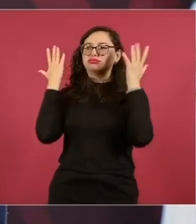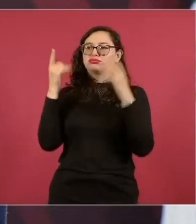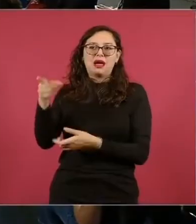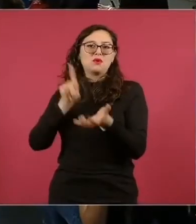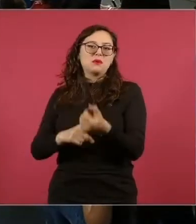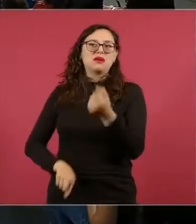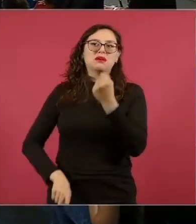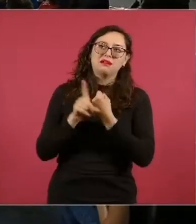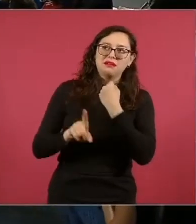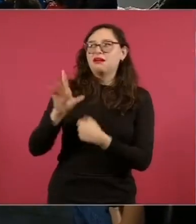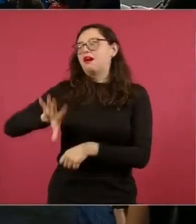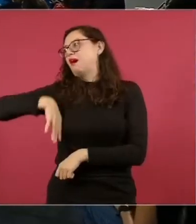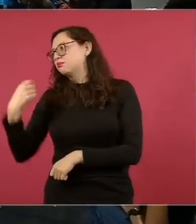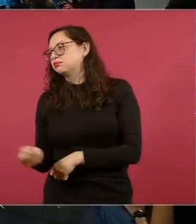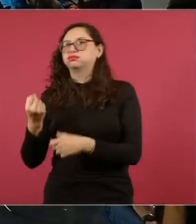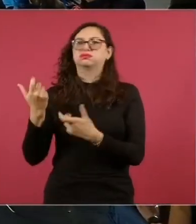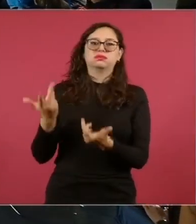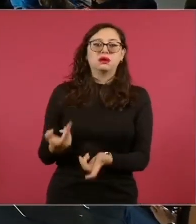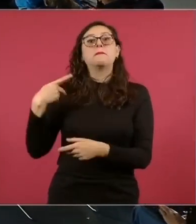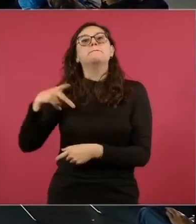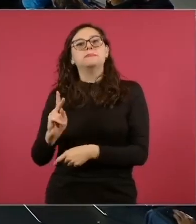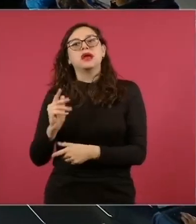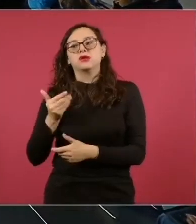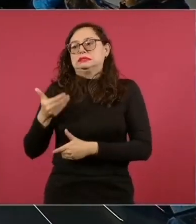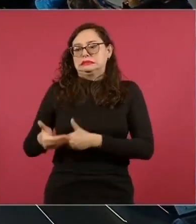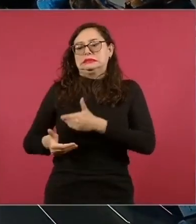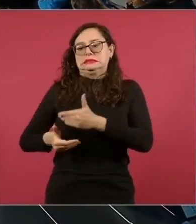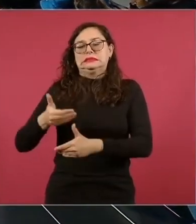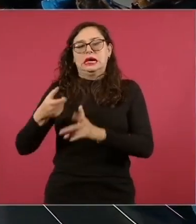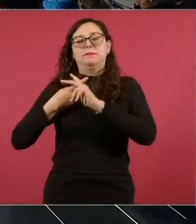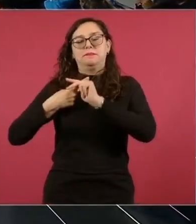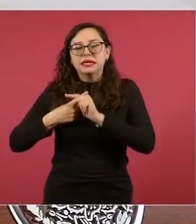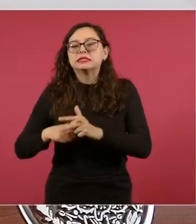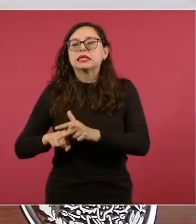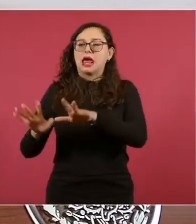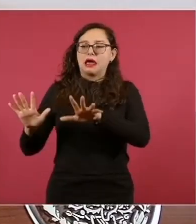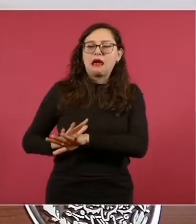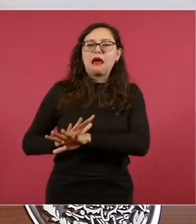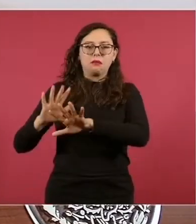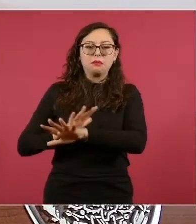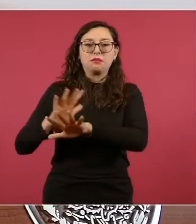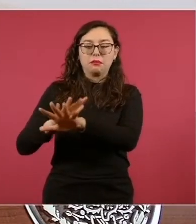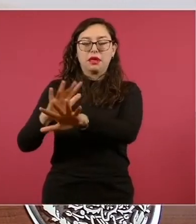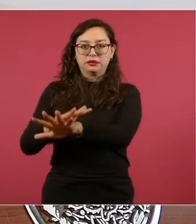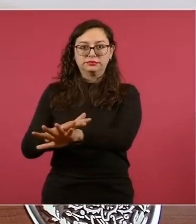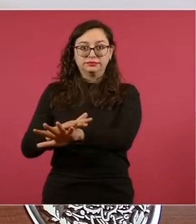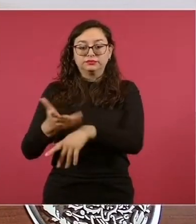pero ya el juez va a tener un comportamiento distinto, porque no se va a sentir